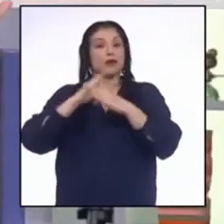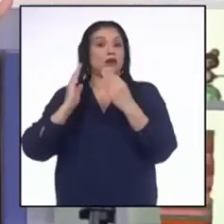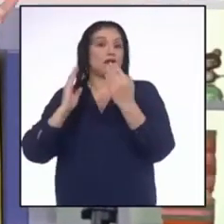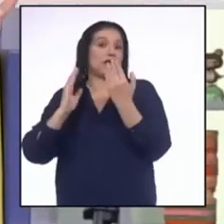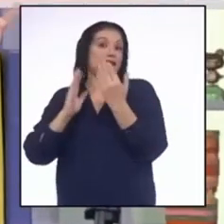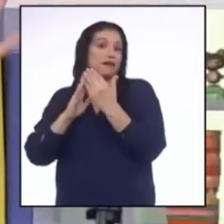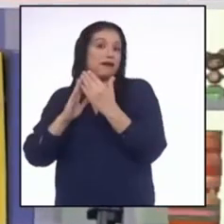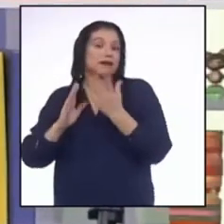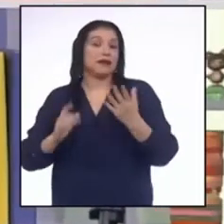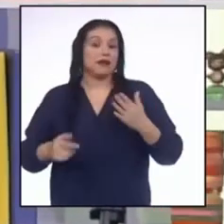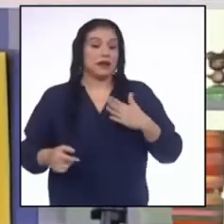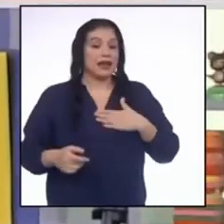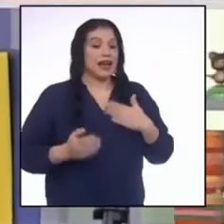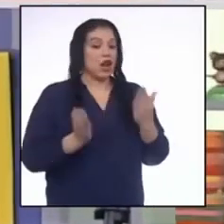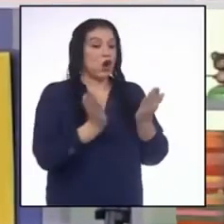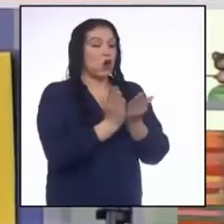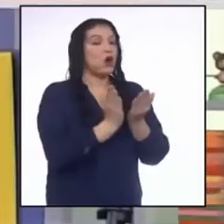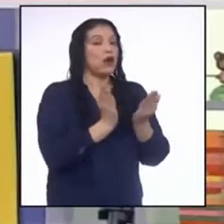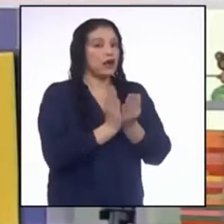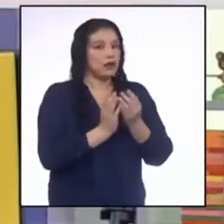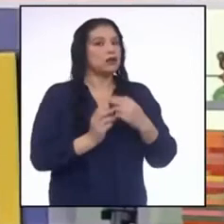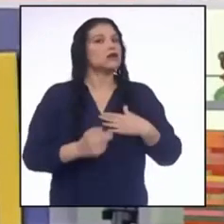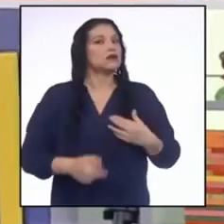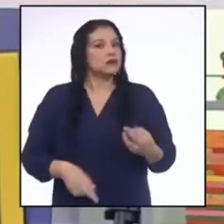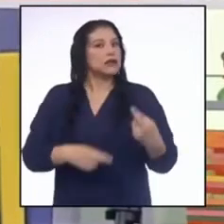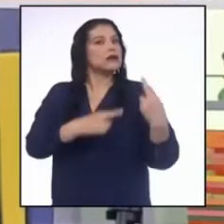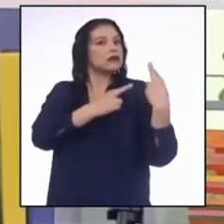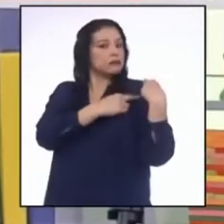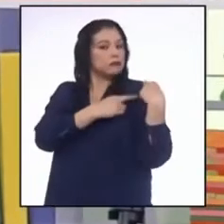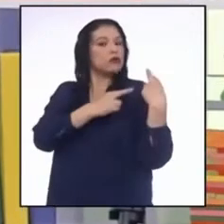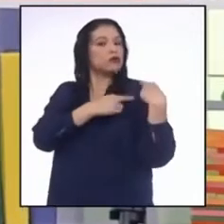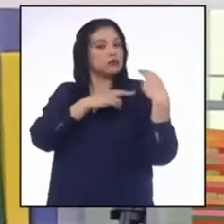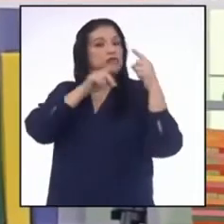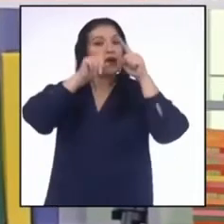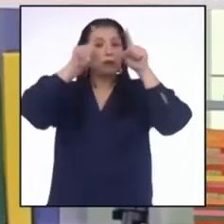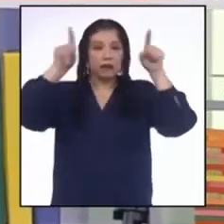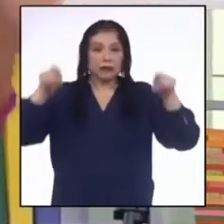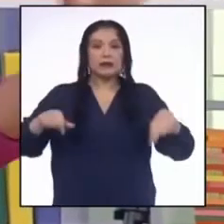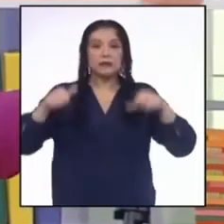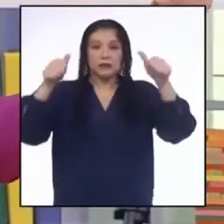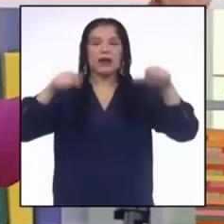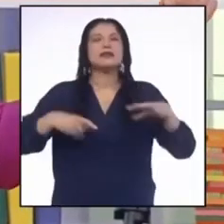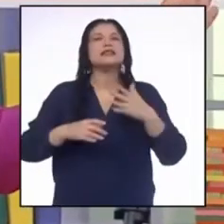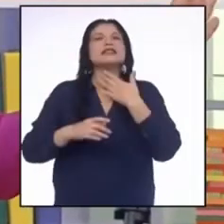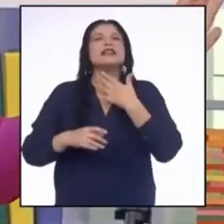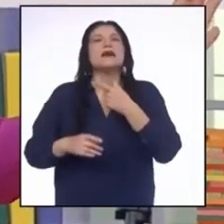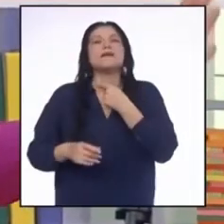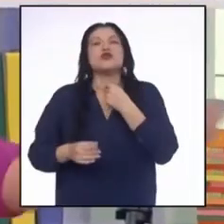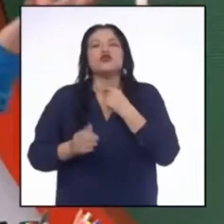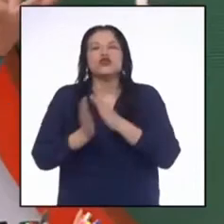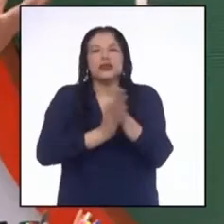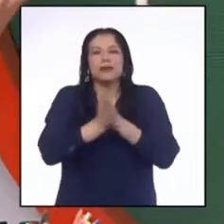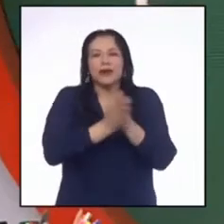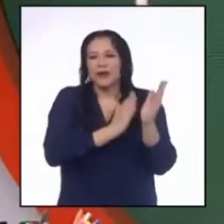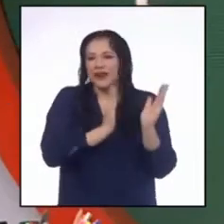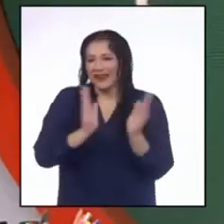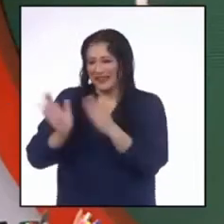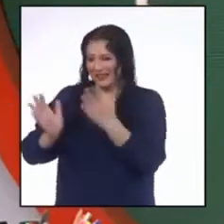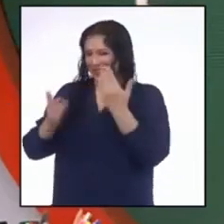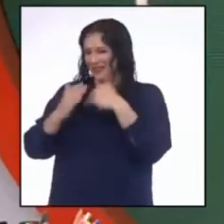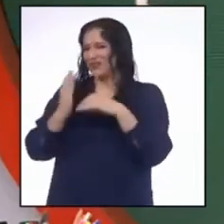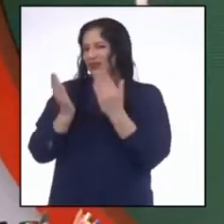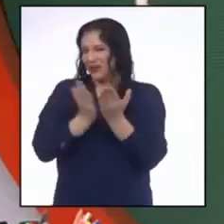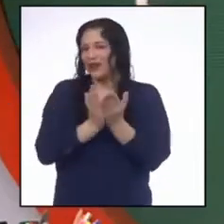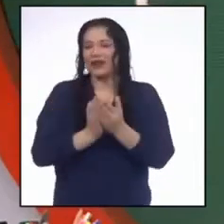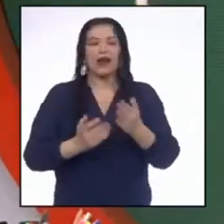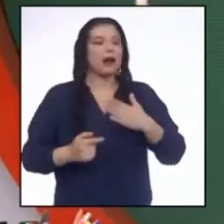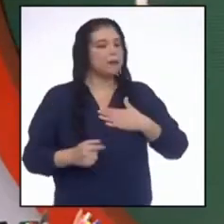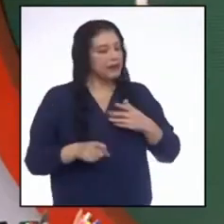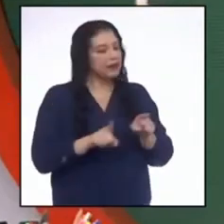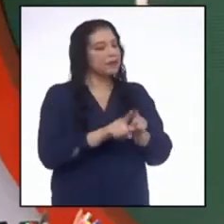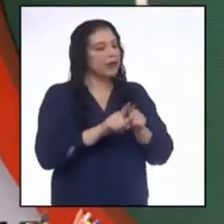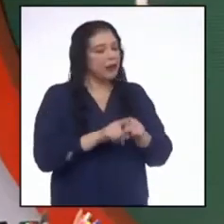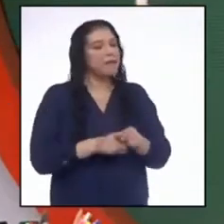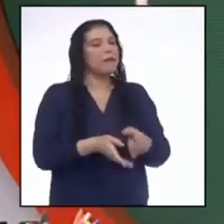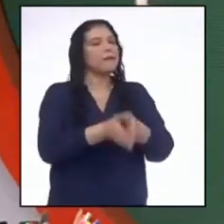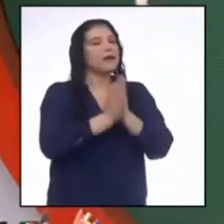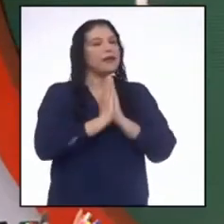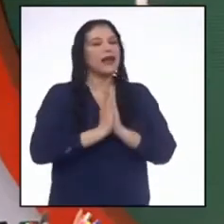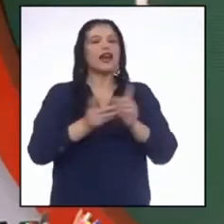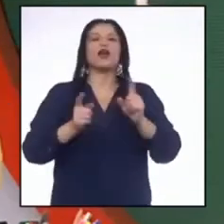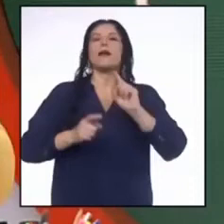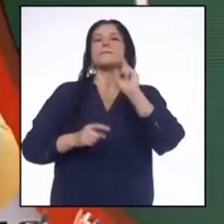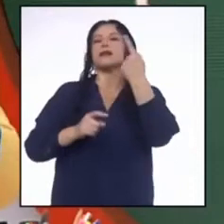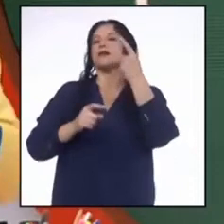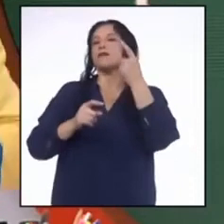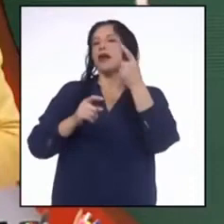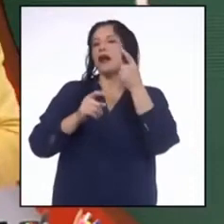colegio, acá les cuento, no era la encargada del periódico mural, ¿ah? Sí, y me encantaba organizar ese trabajo. A mí también me pedían que redactara el